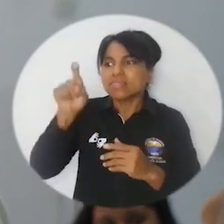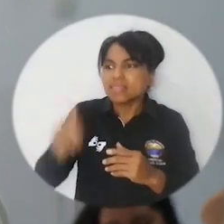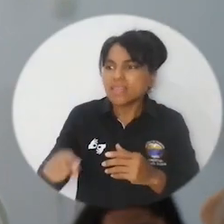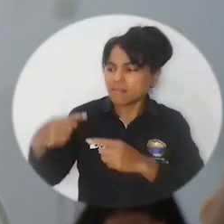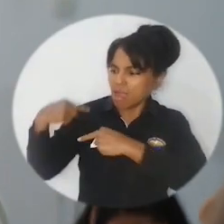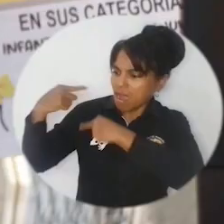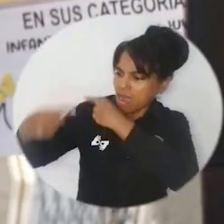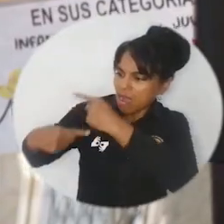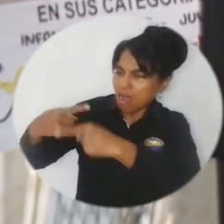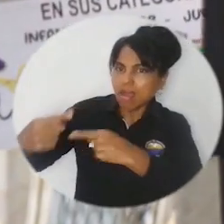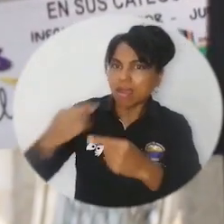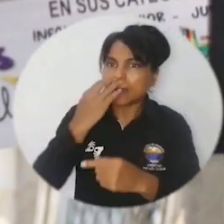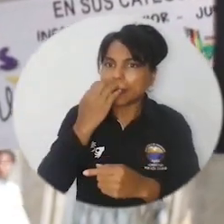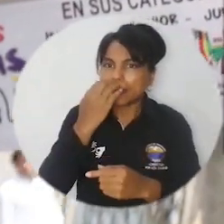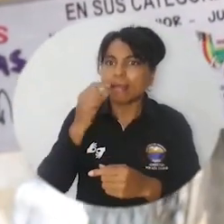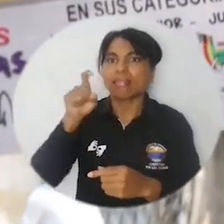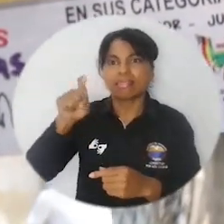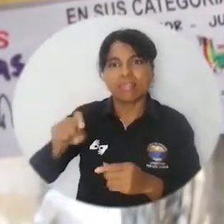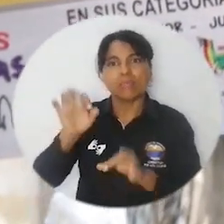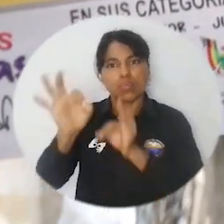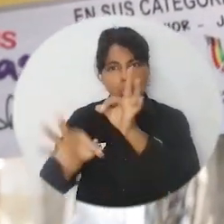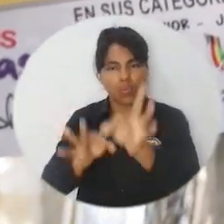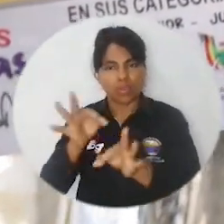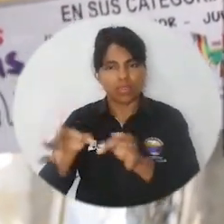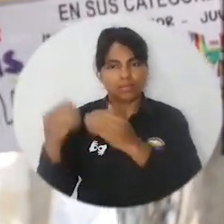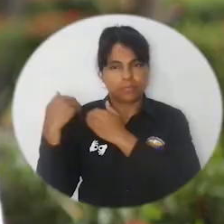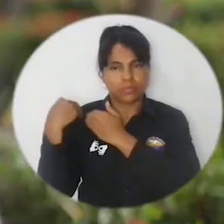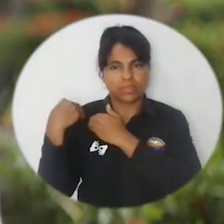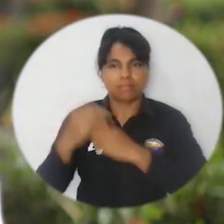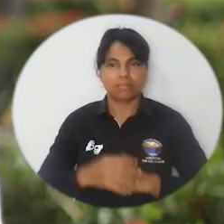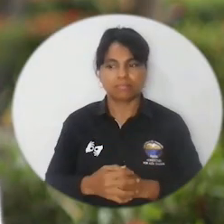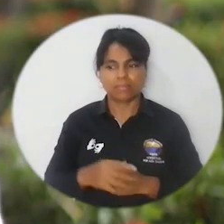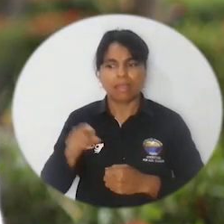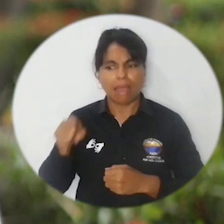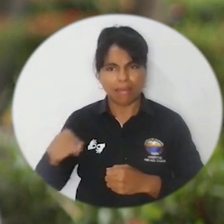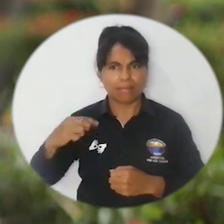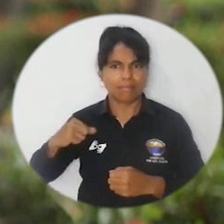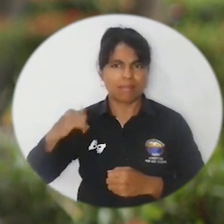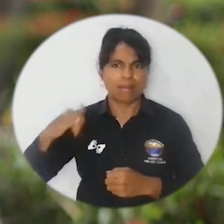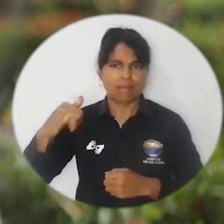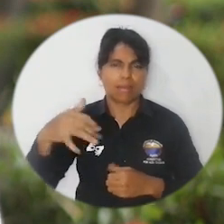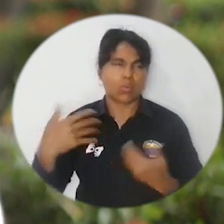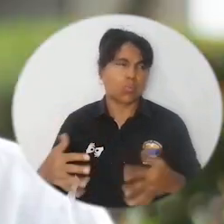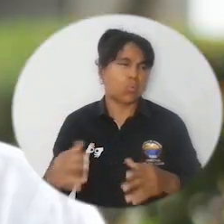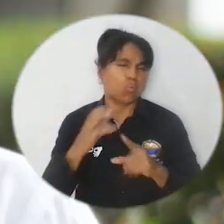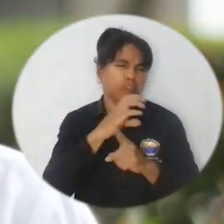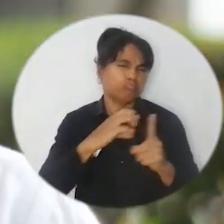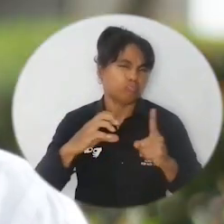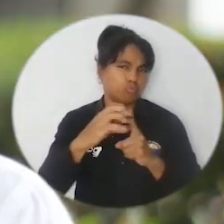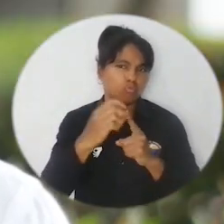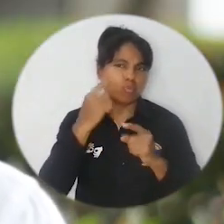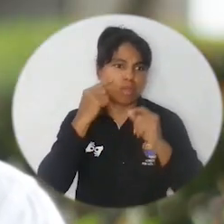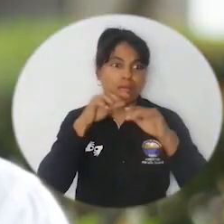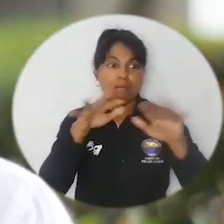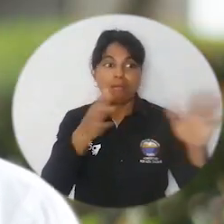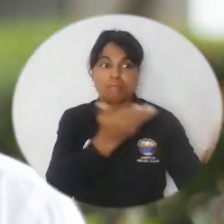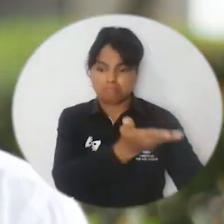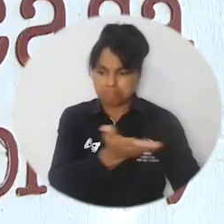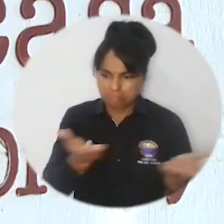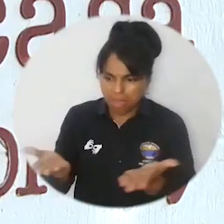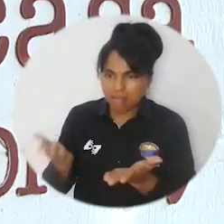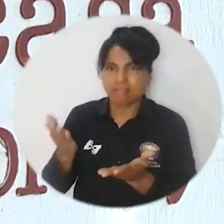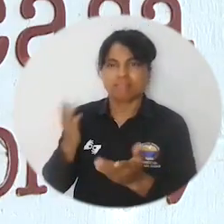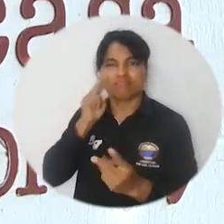proyección y sentido de pertenencia del legado artístico del Nobel. Este es un municipio que tiene mucha cultura, se presenta como un